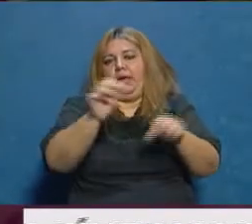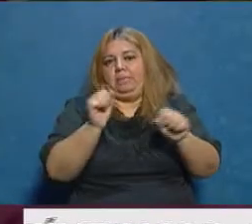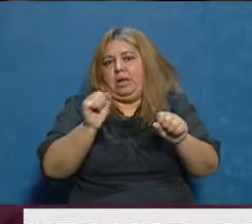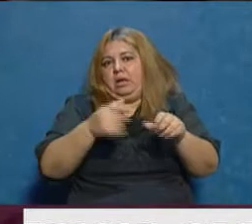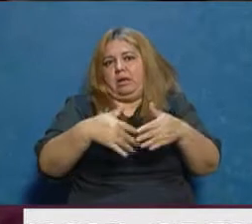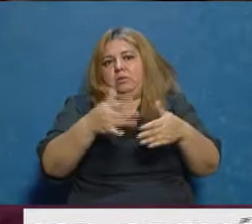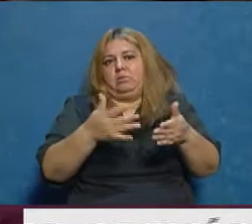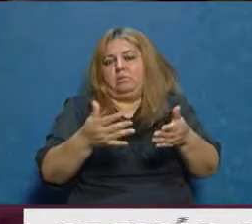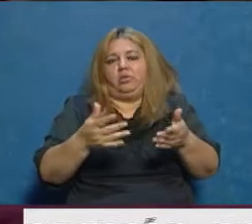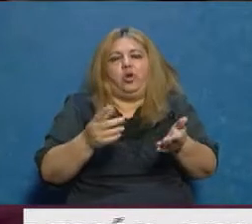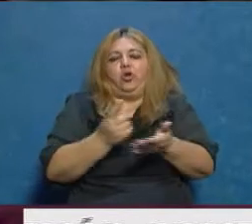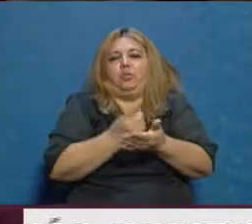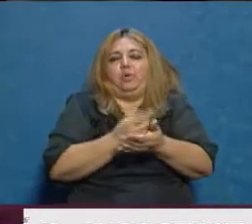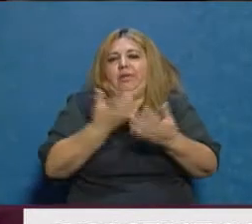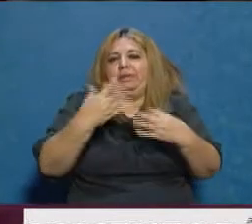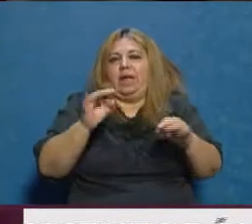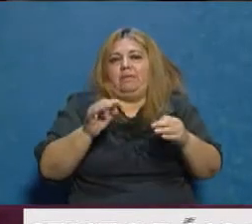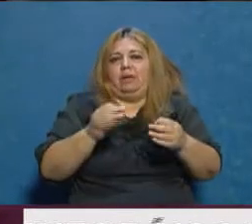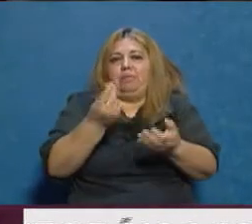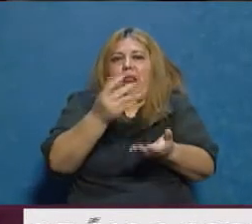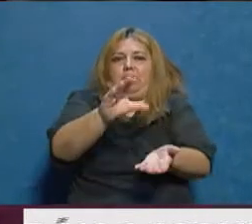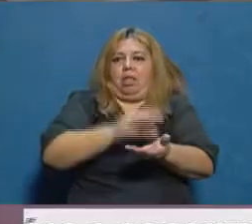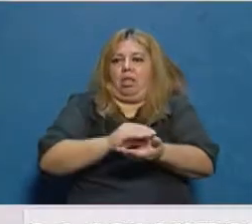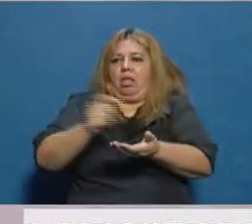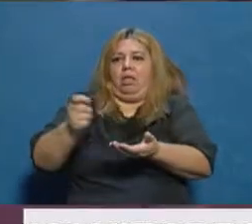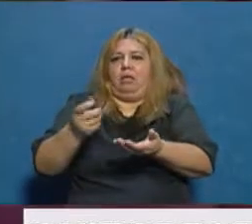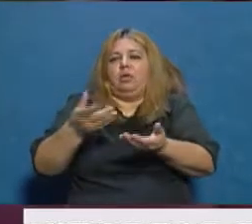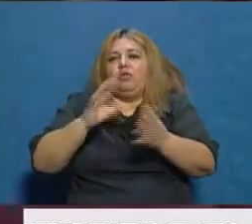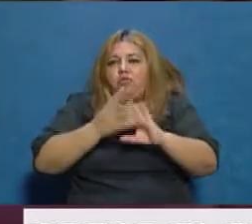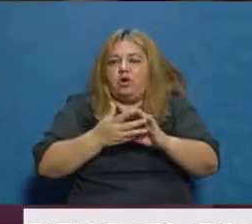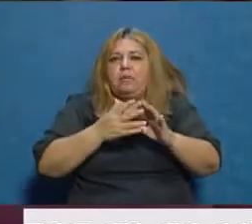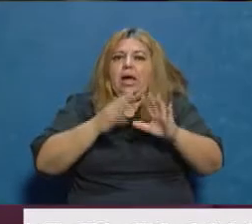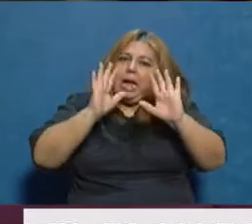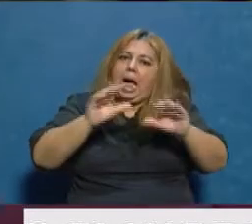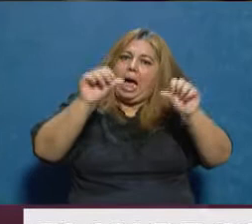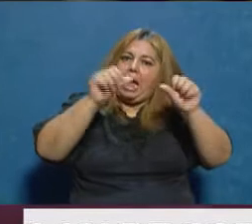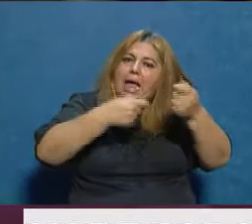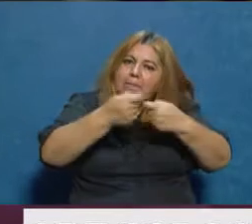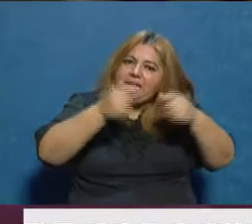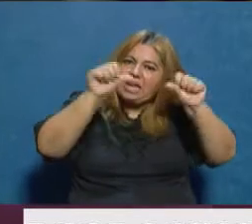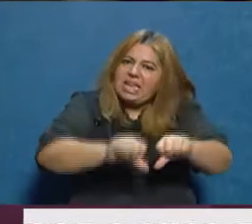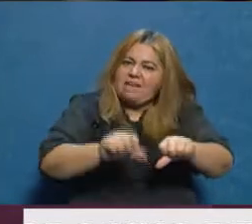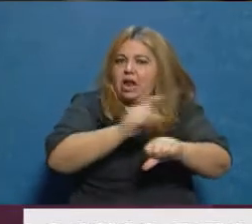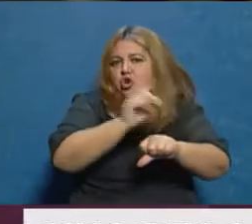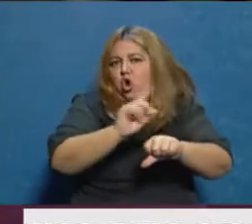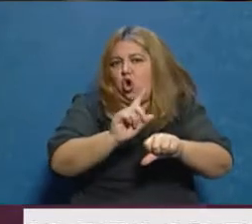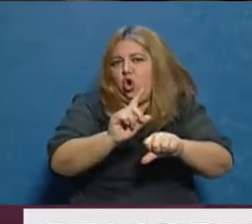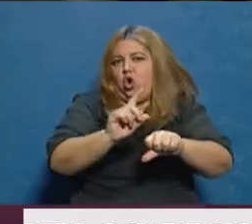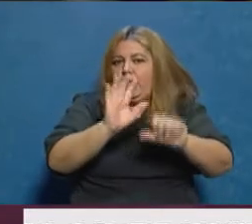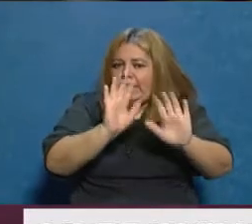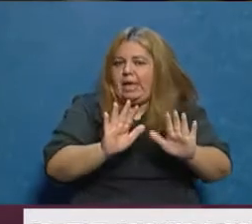que nos va a salvar, pero es un palativo para poder mantener el empleo. Hay empresas que tienen de 5, 10, 20